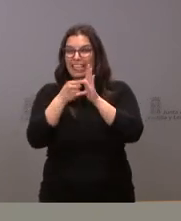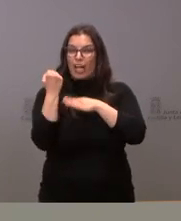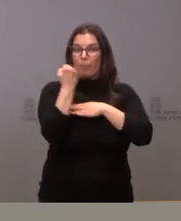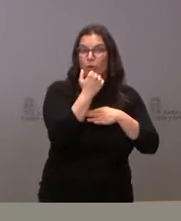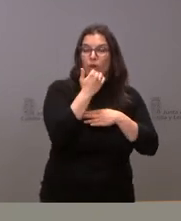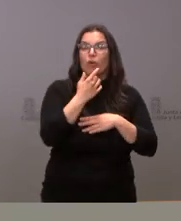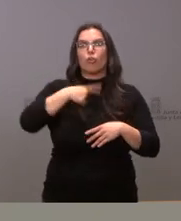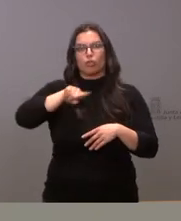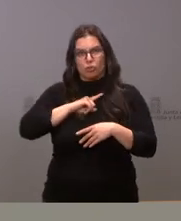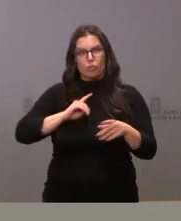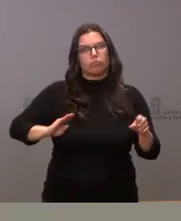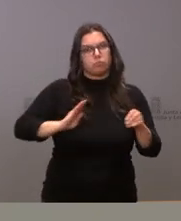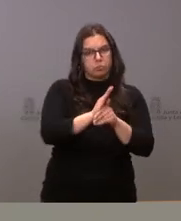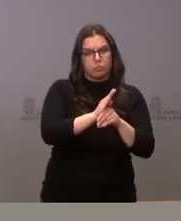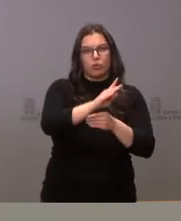nosotros lo que hemos hecho es financiar